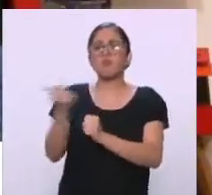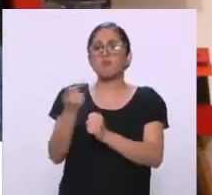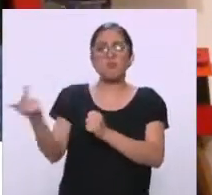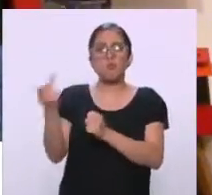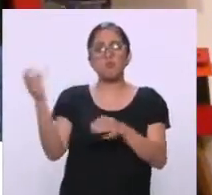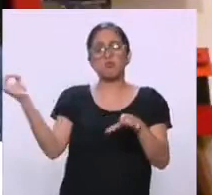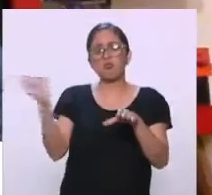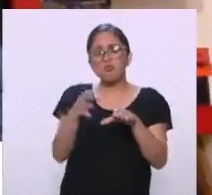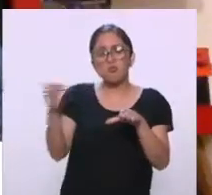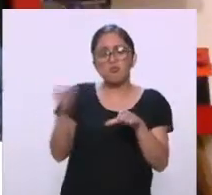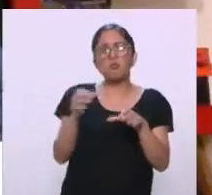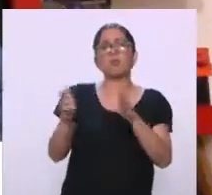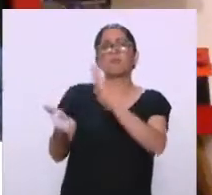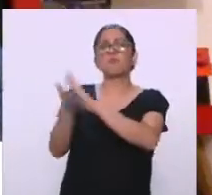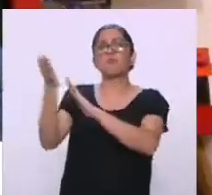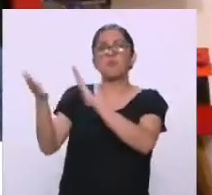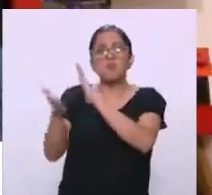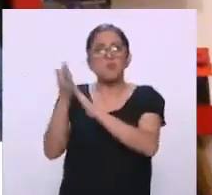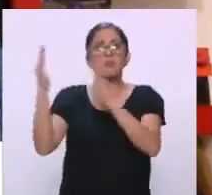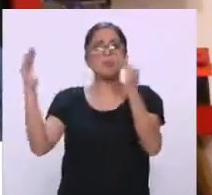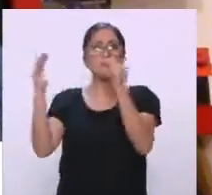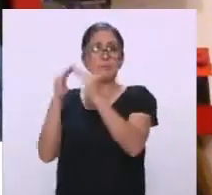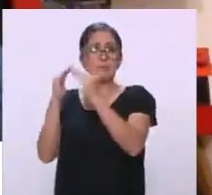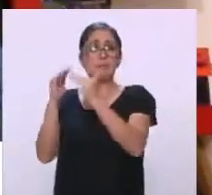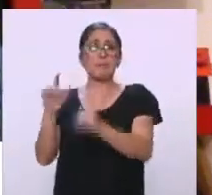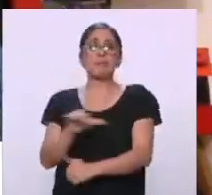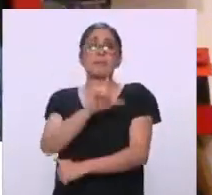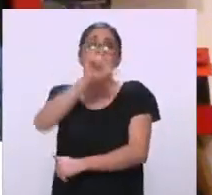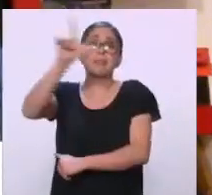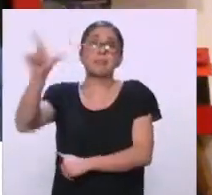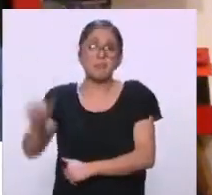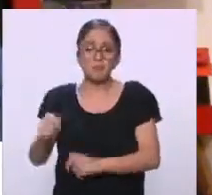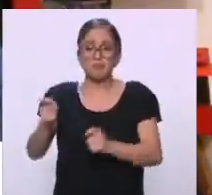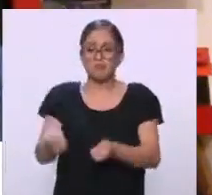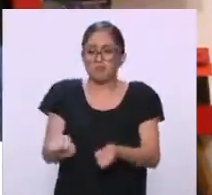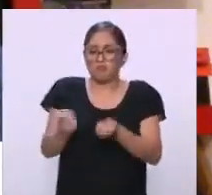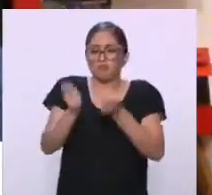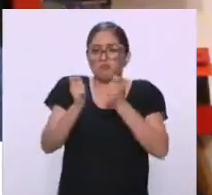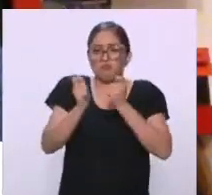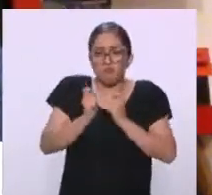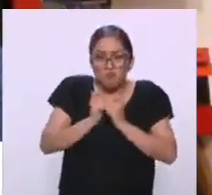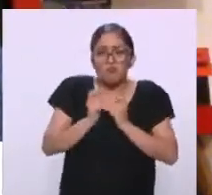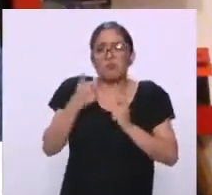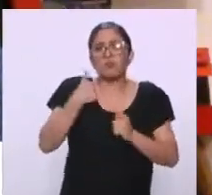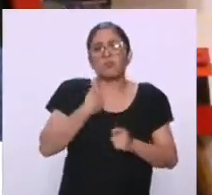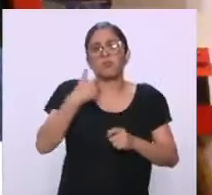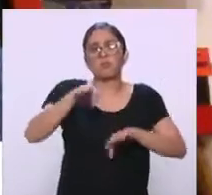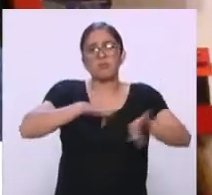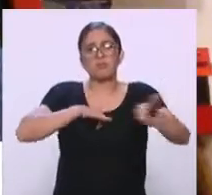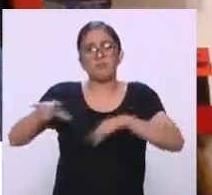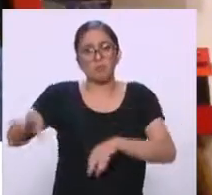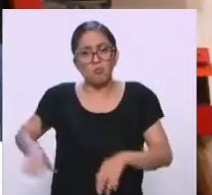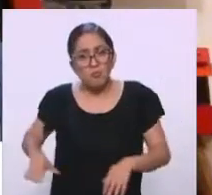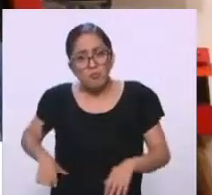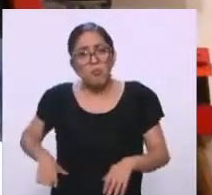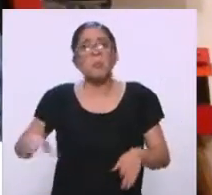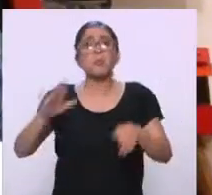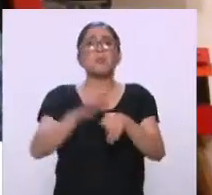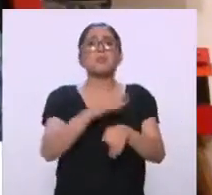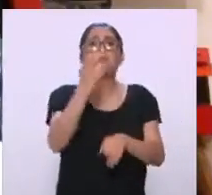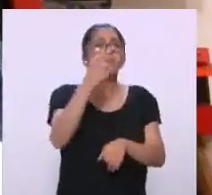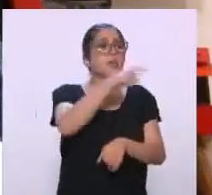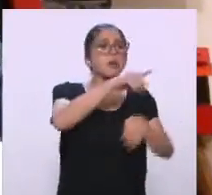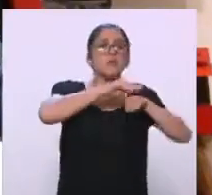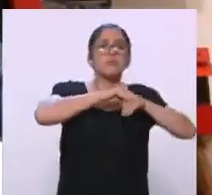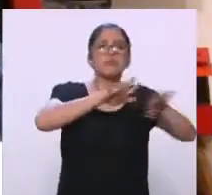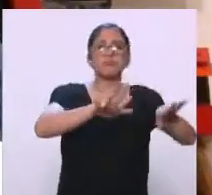antes de que Irma tuviera cualquier cargo público, por lo tanto, el reportaje carece completamente de interés público, y de lo